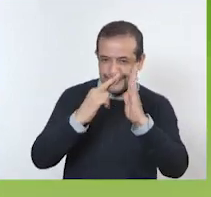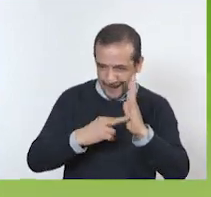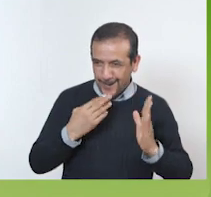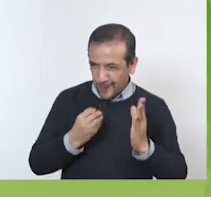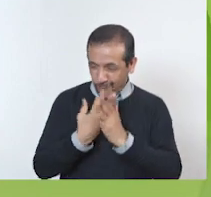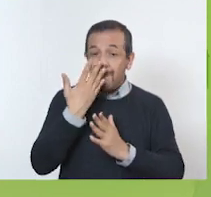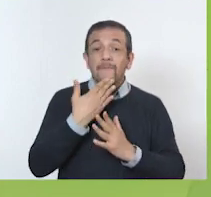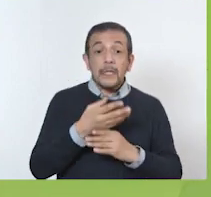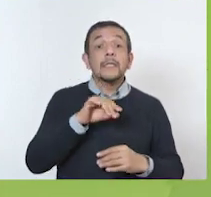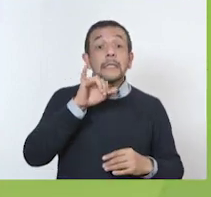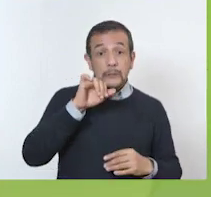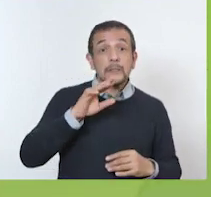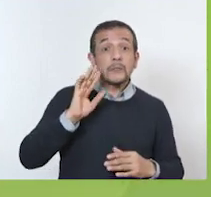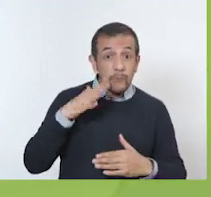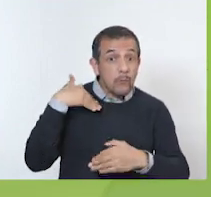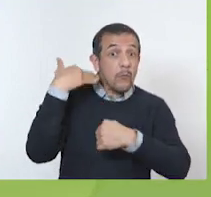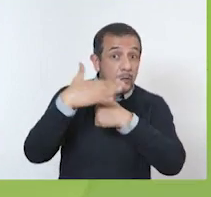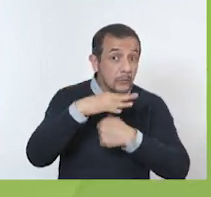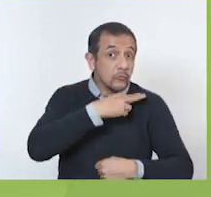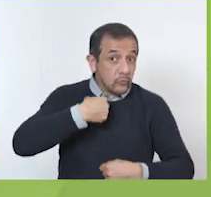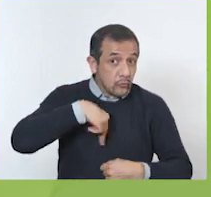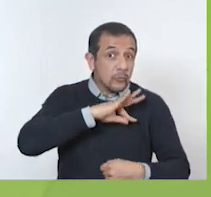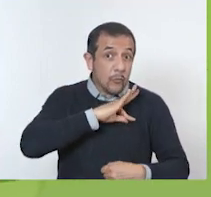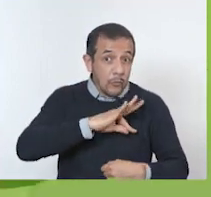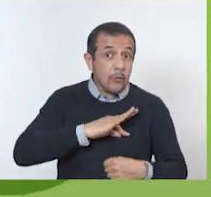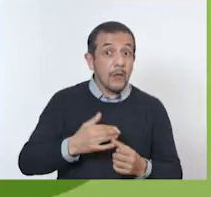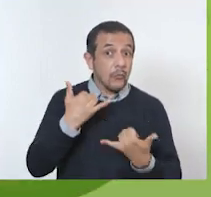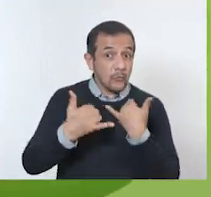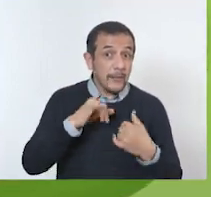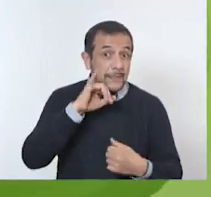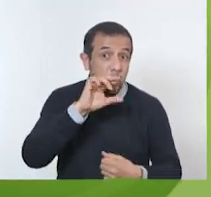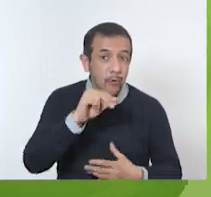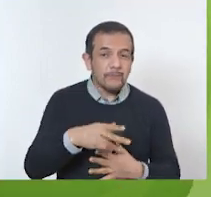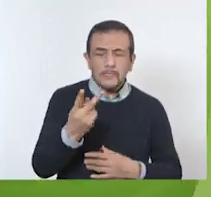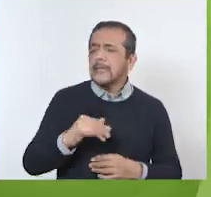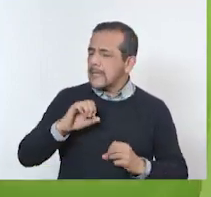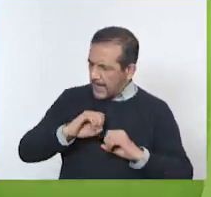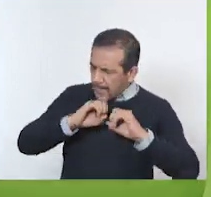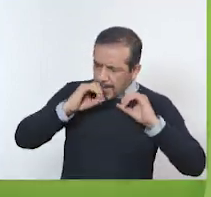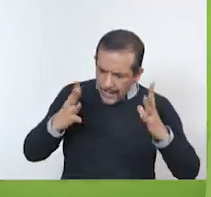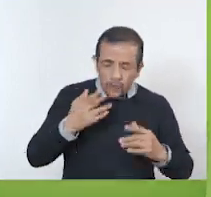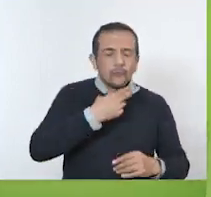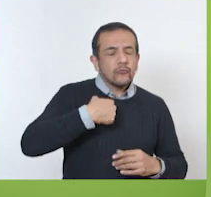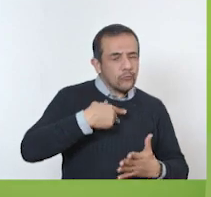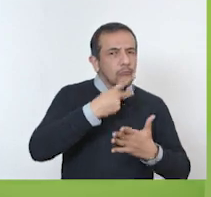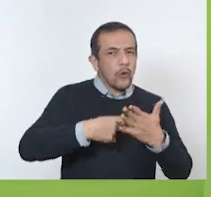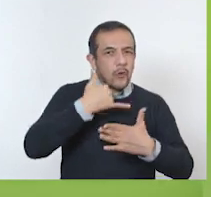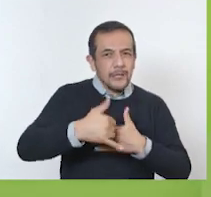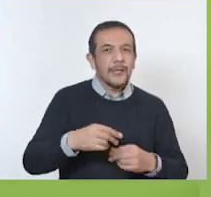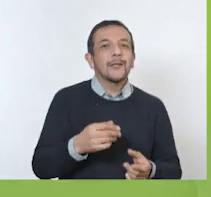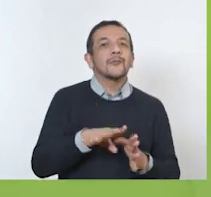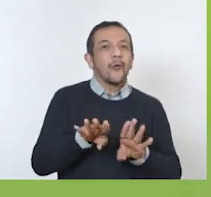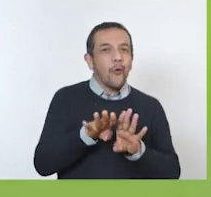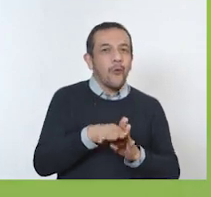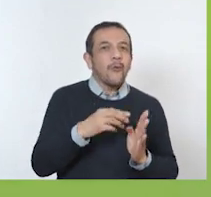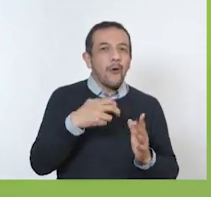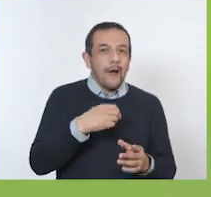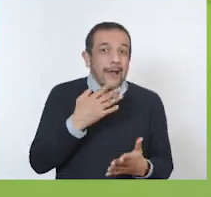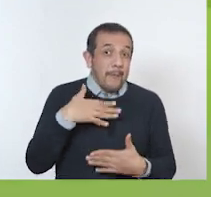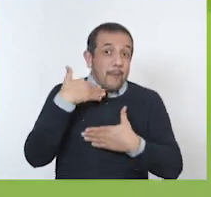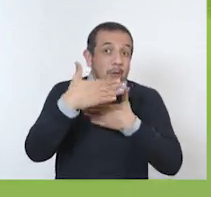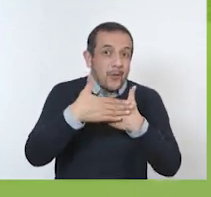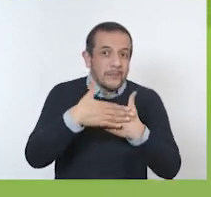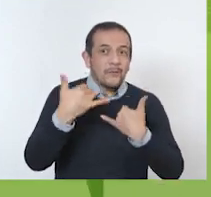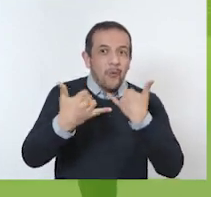Entonces, ¿sí vamos a poder volver a jugar? ¡Claro! Por eso estamos haciendo este proyecto. Para descubrir juntos cómo